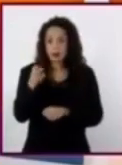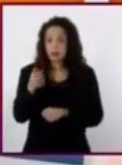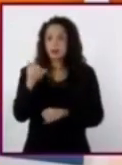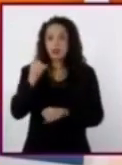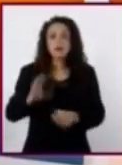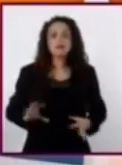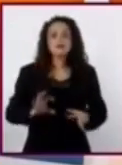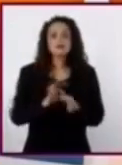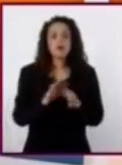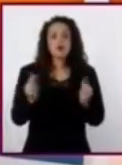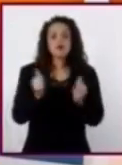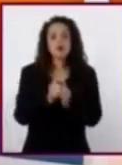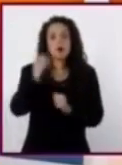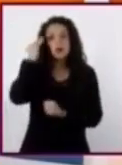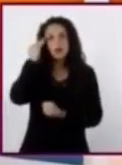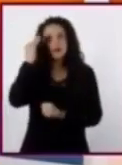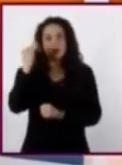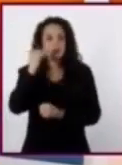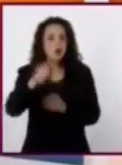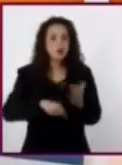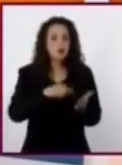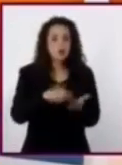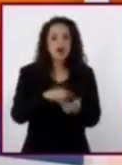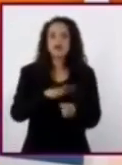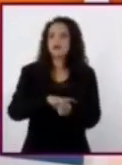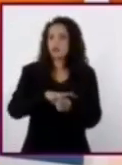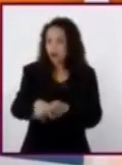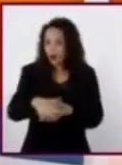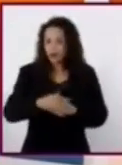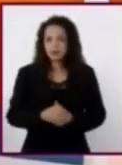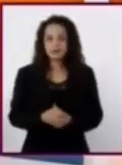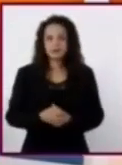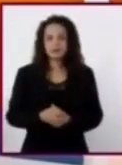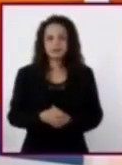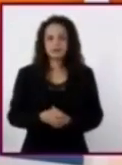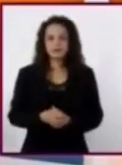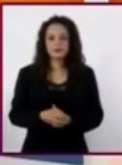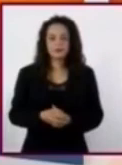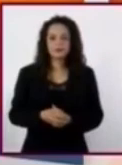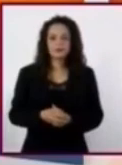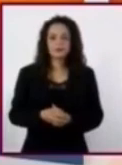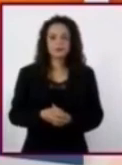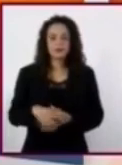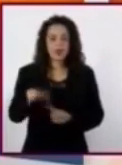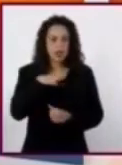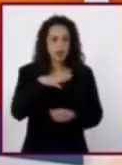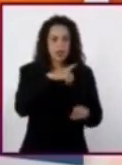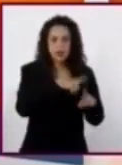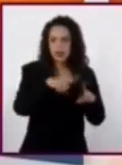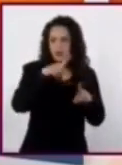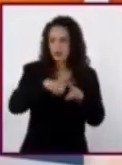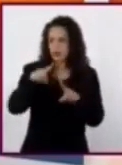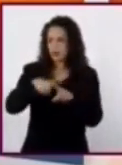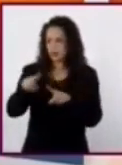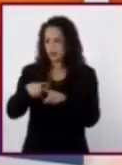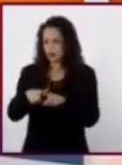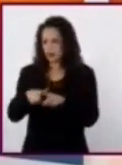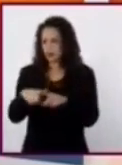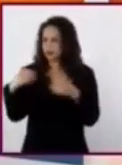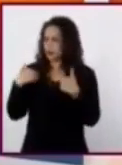con el tiempo y el espacio? ¿Por qué puede haber diferentes versiones e